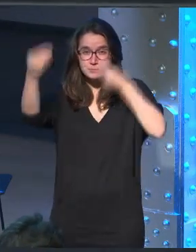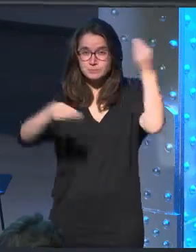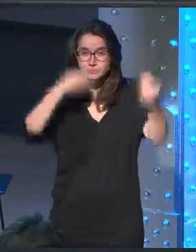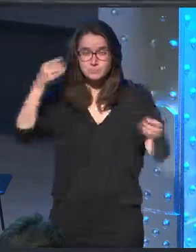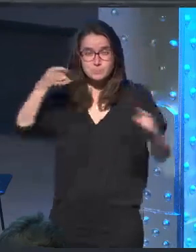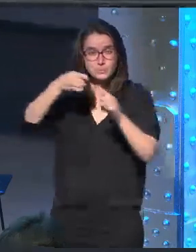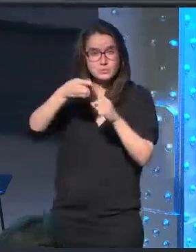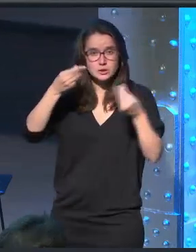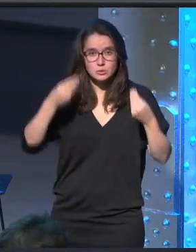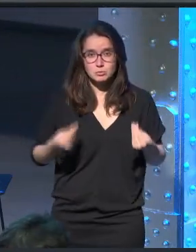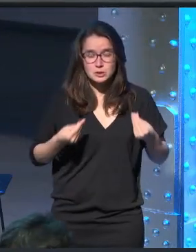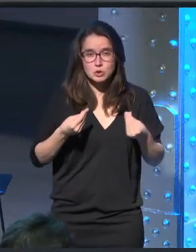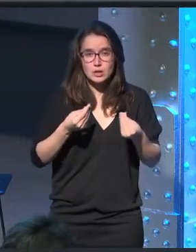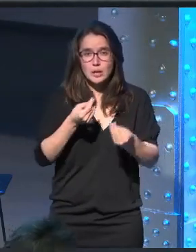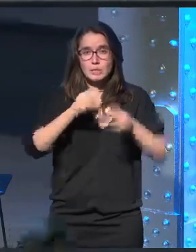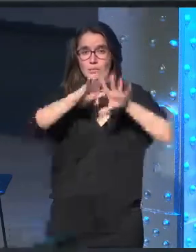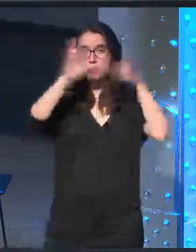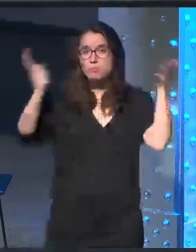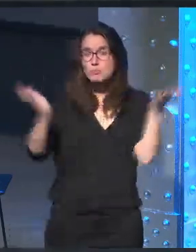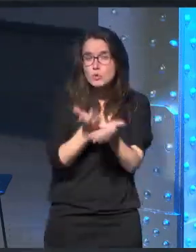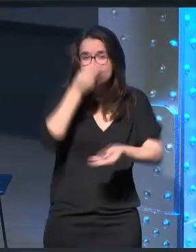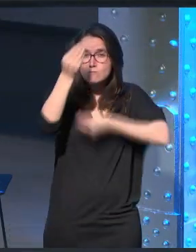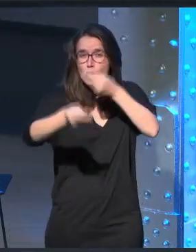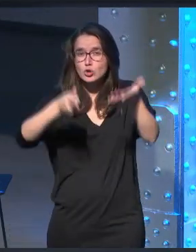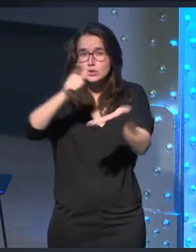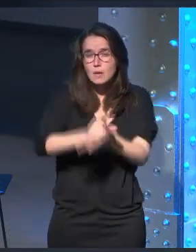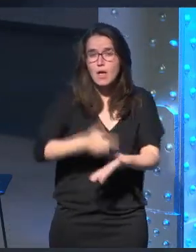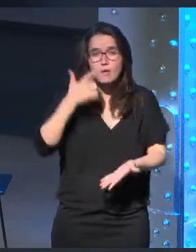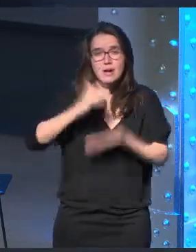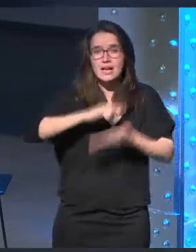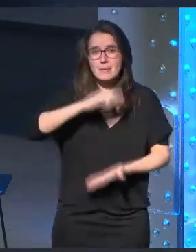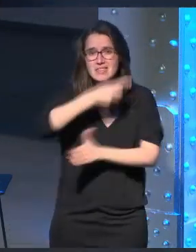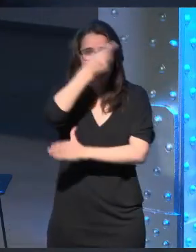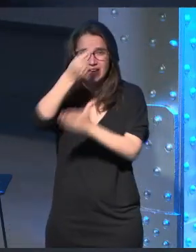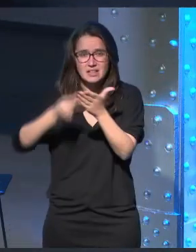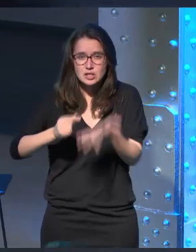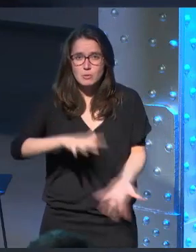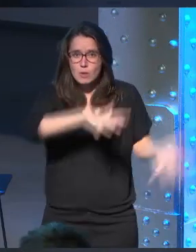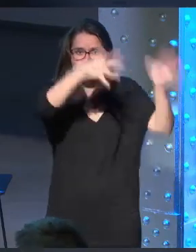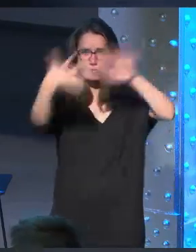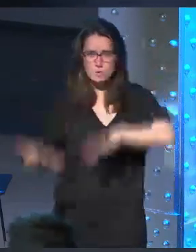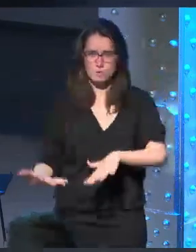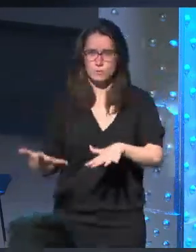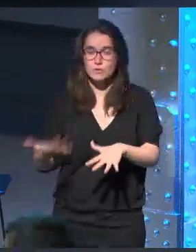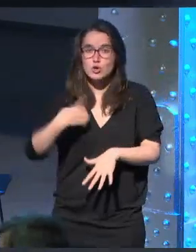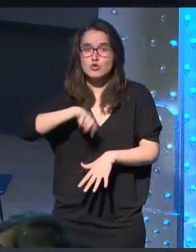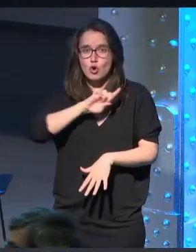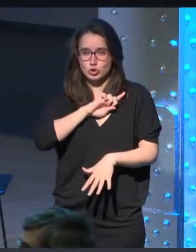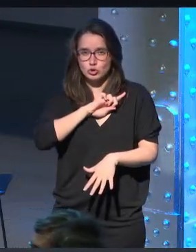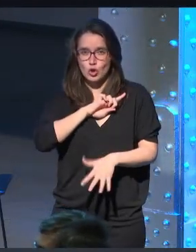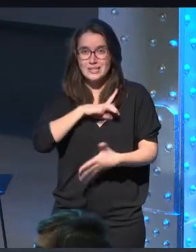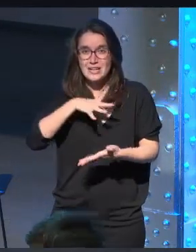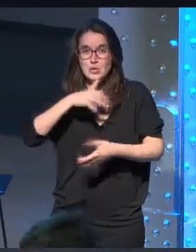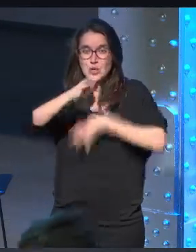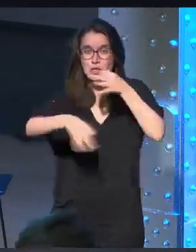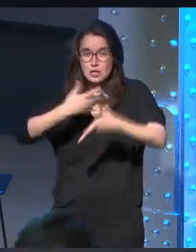este objetivo de rediseñar el mundo de plantear esa capacidad del diseño para transformar nosotros dentro